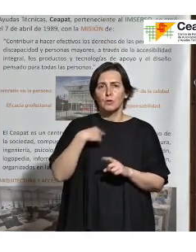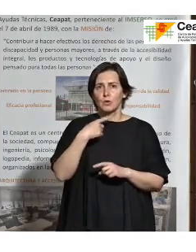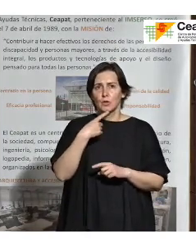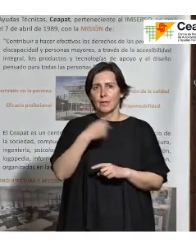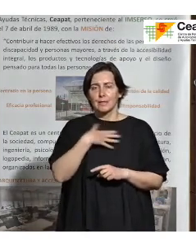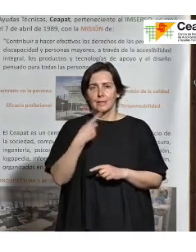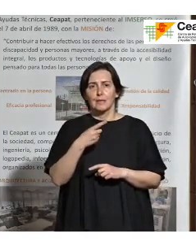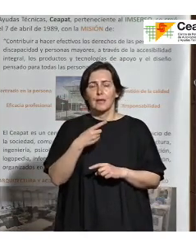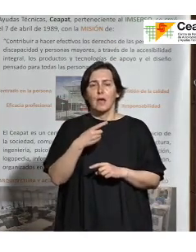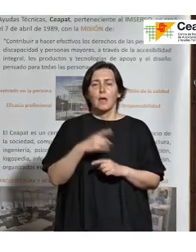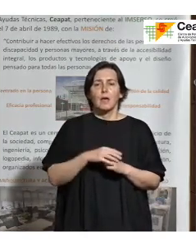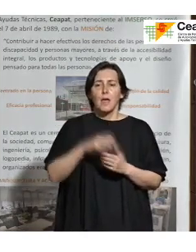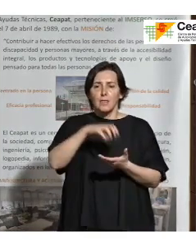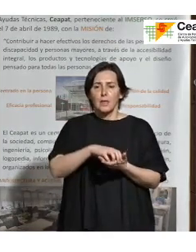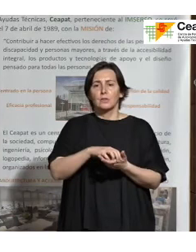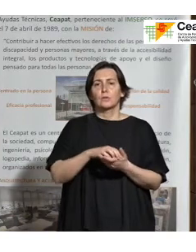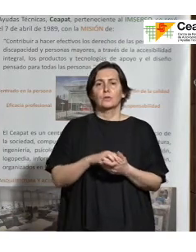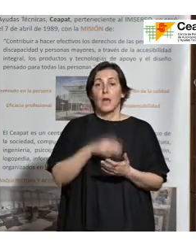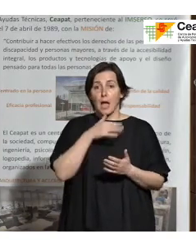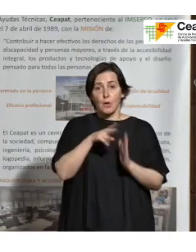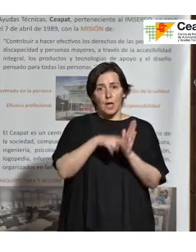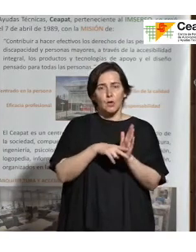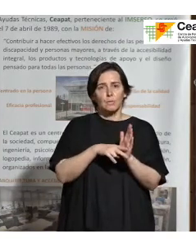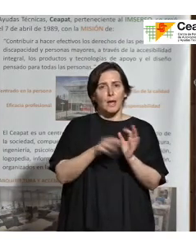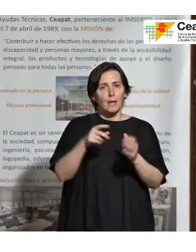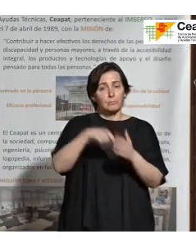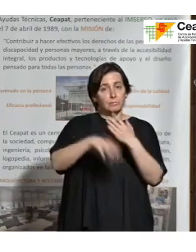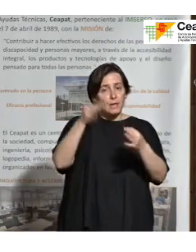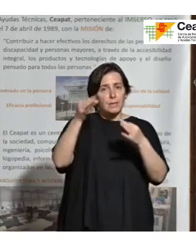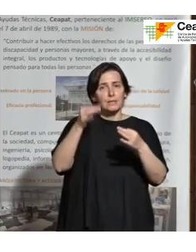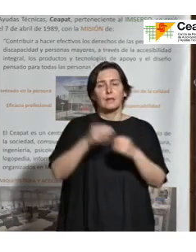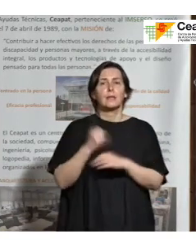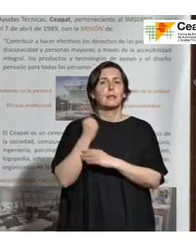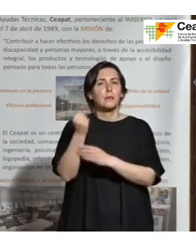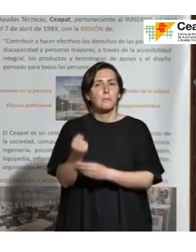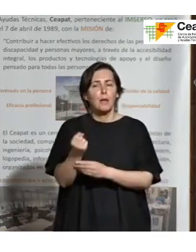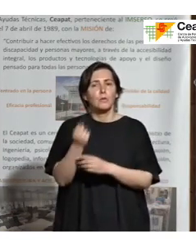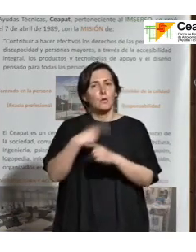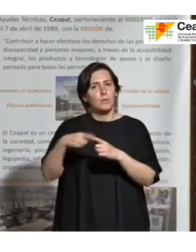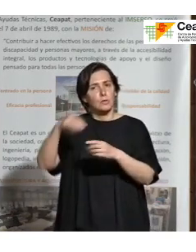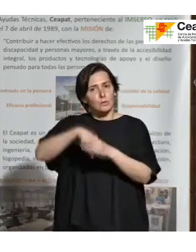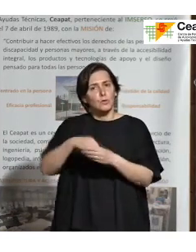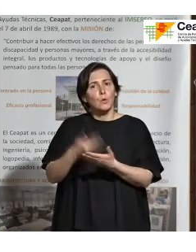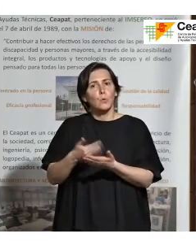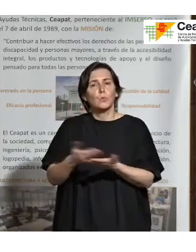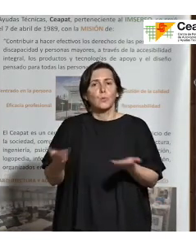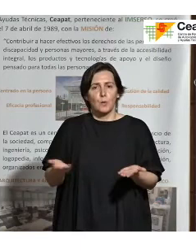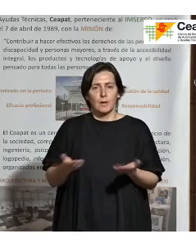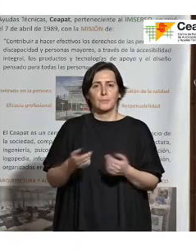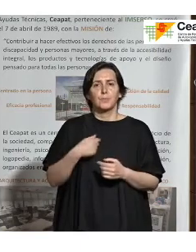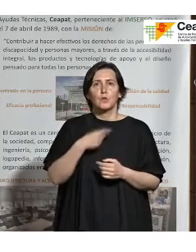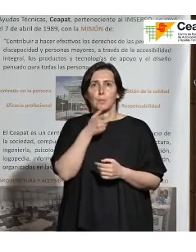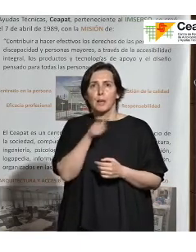la norma ahora se ha entrado a nivel de detalle de que el centro principal y el de respaldo qué componentes deben de estar garantizados. Cuando he mencionado